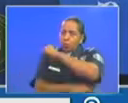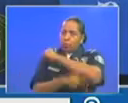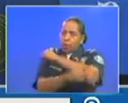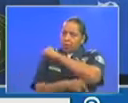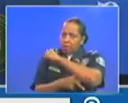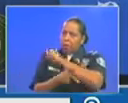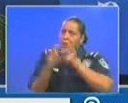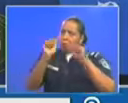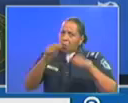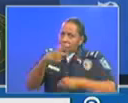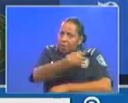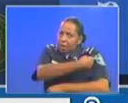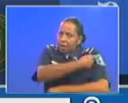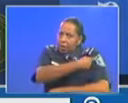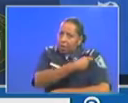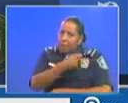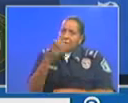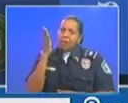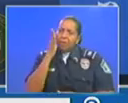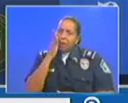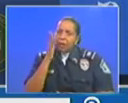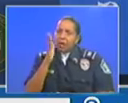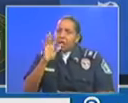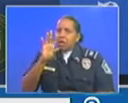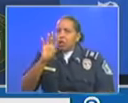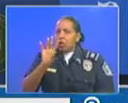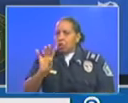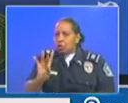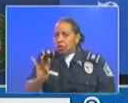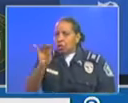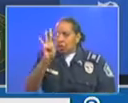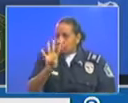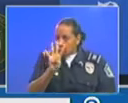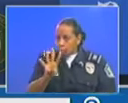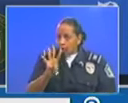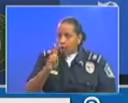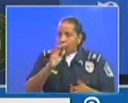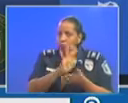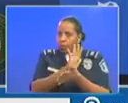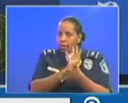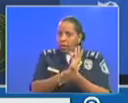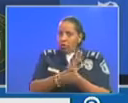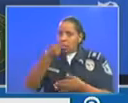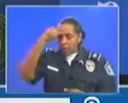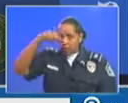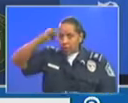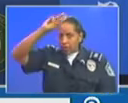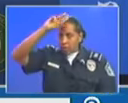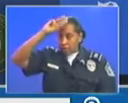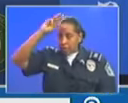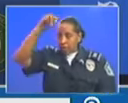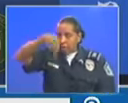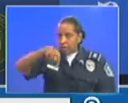mi madre de 84 años somos de México y tenemos cédulas de extranjero permanente